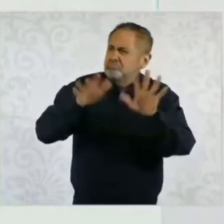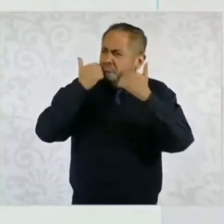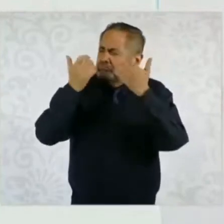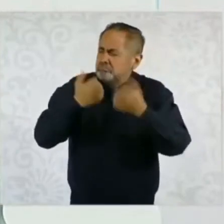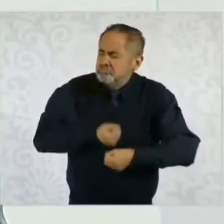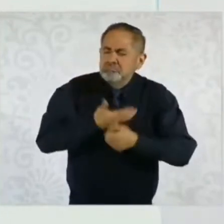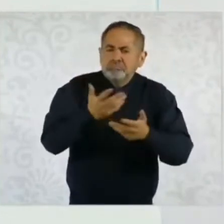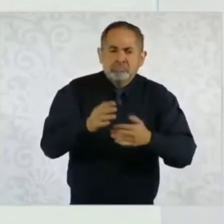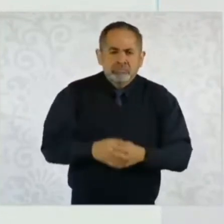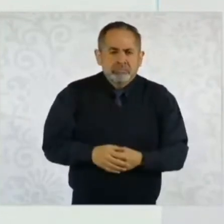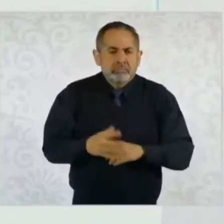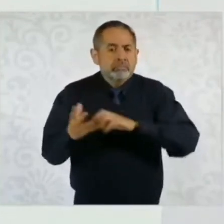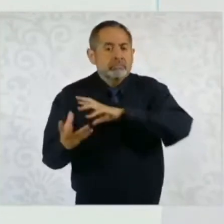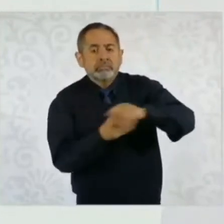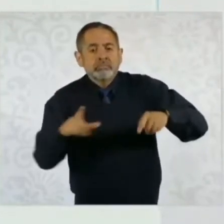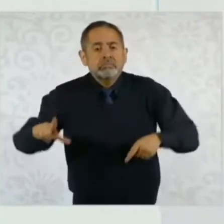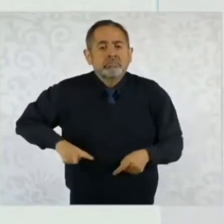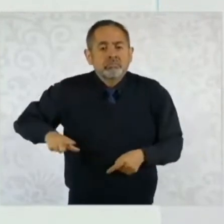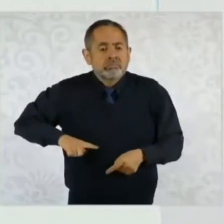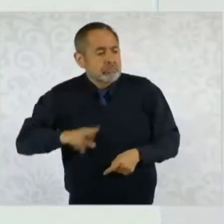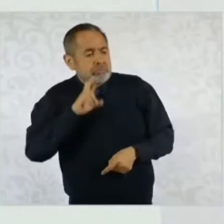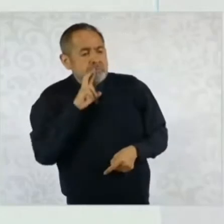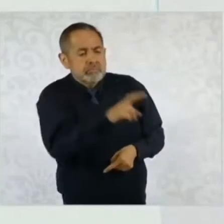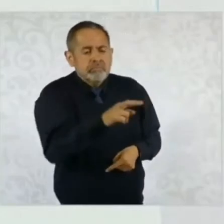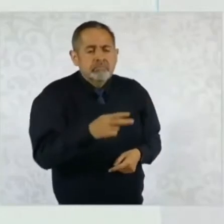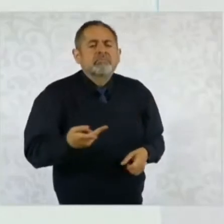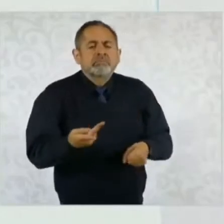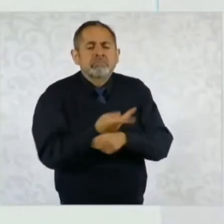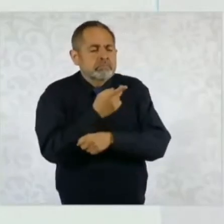¿Y cómo le contestó el gobierno de entonces?